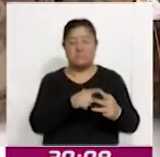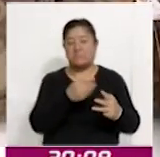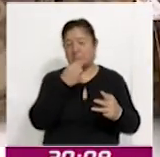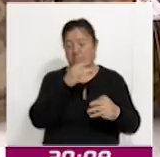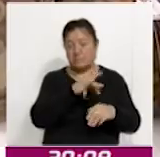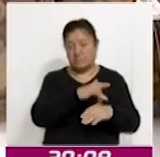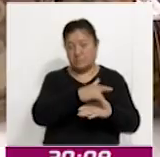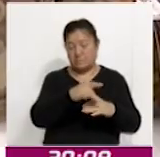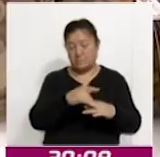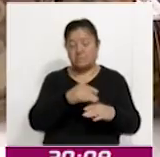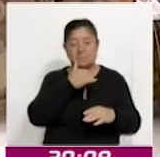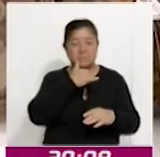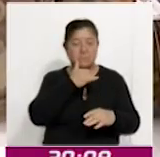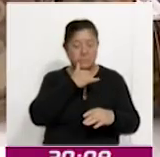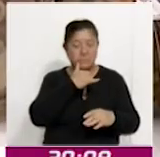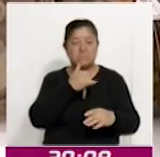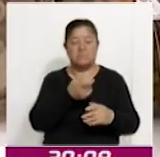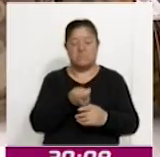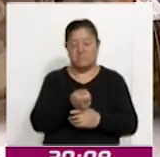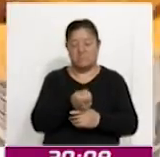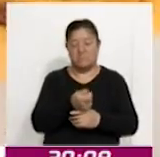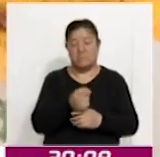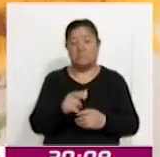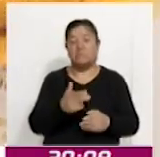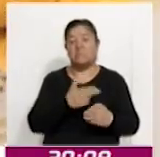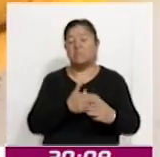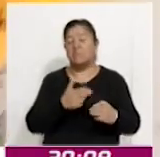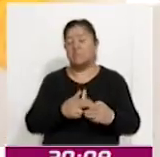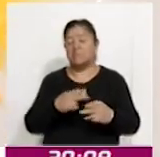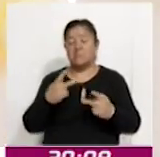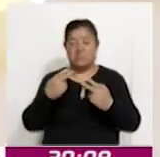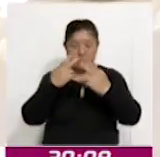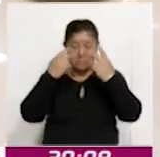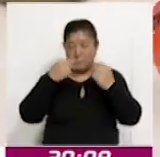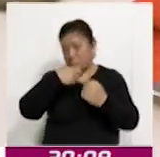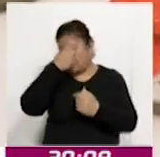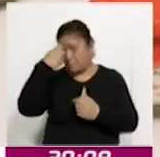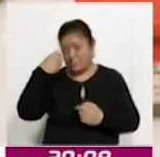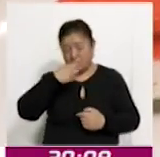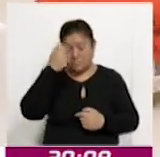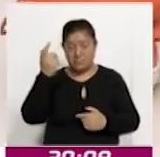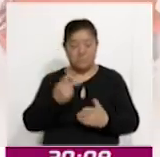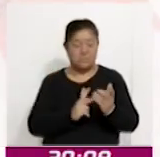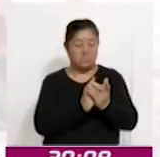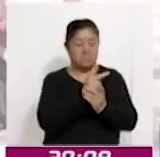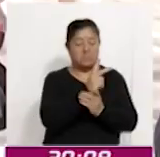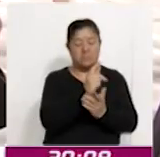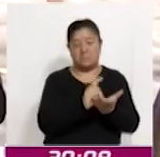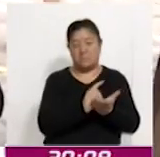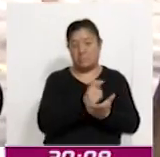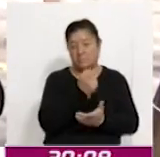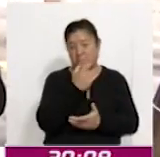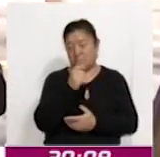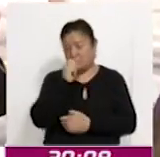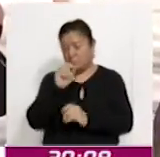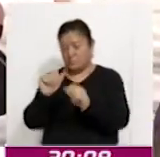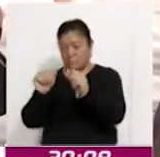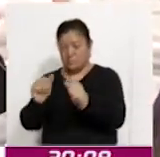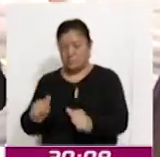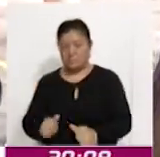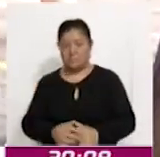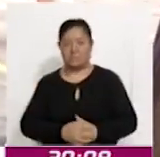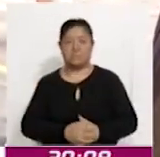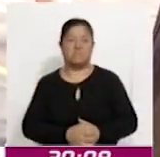nopal, yogurt y amaranto, hasta productos de belleza a base de plantas medicinales y artesanías. Son tres productos,